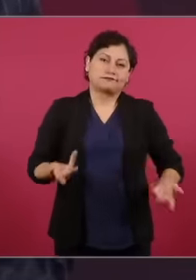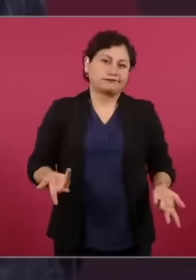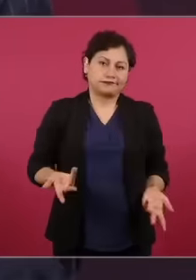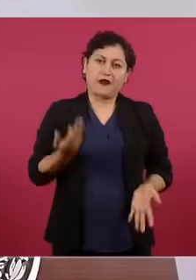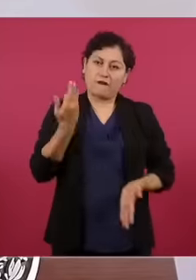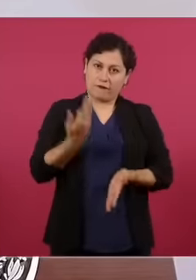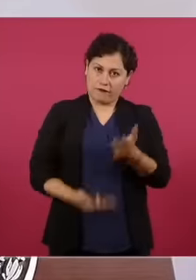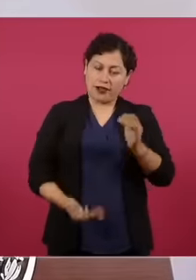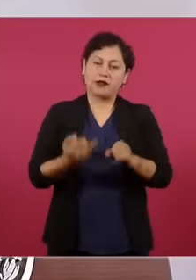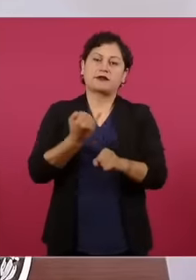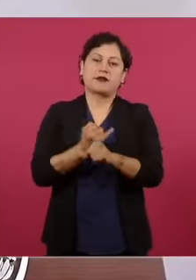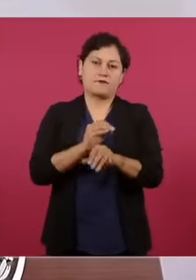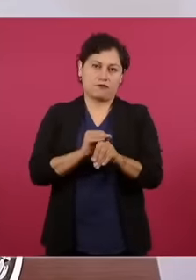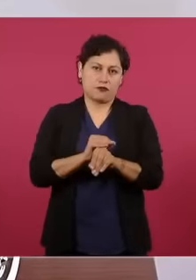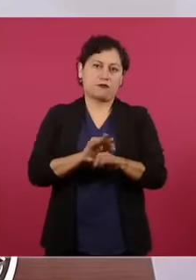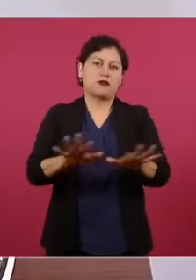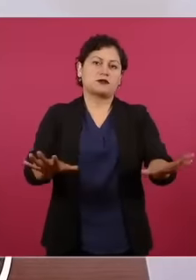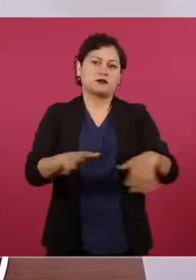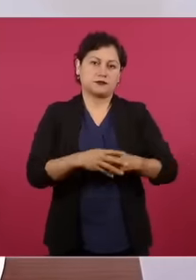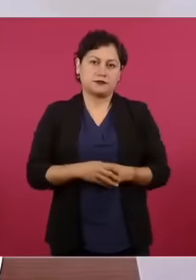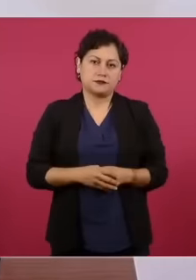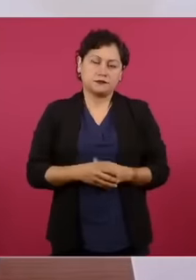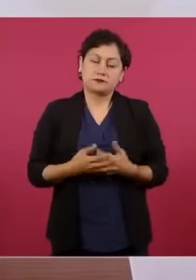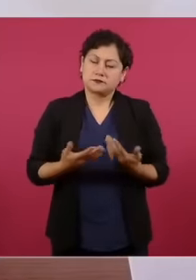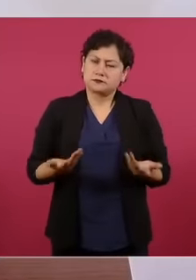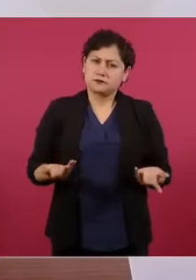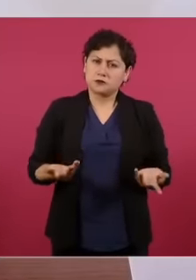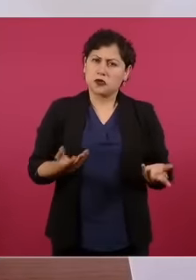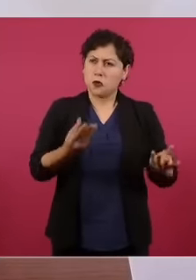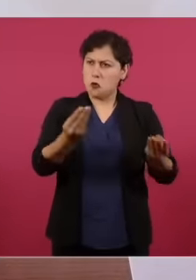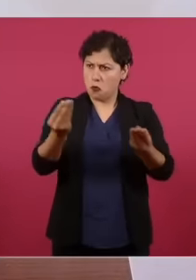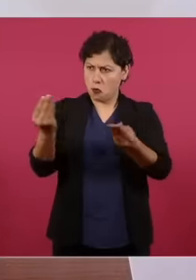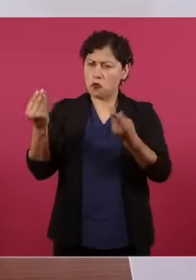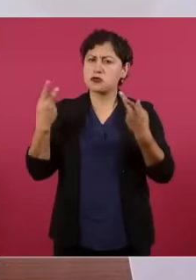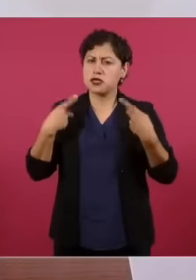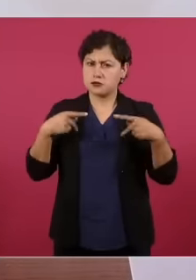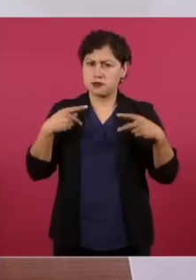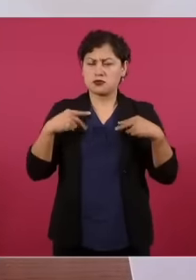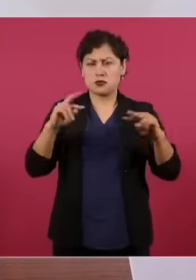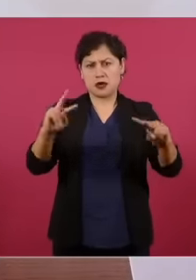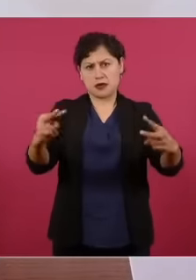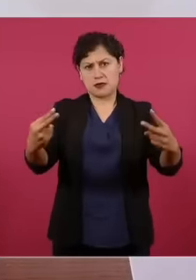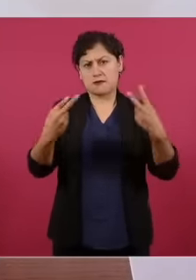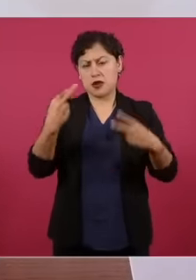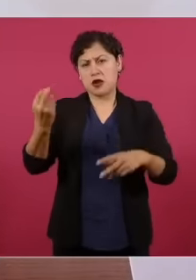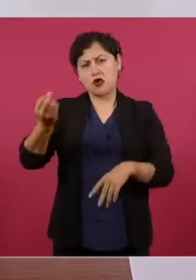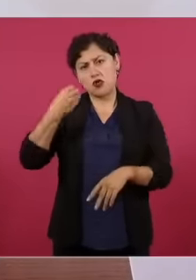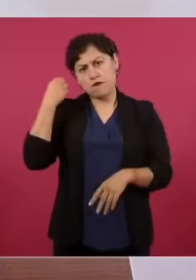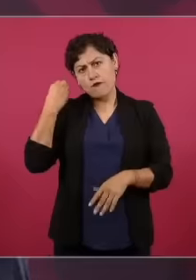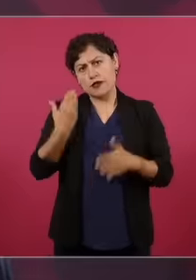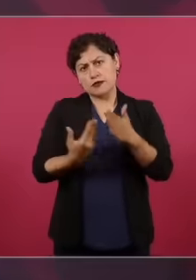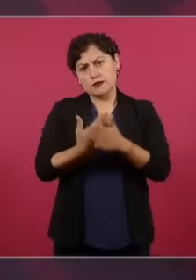Si hay mucha gente que ve La Mañanera No es para Presumir Pero